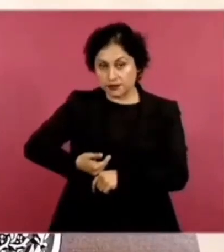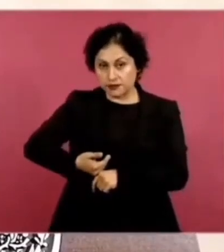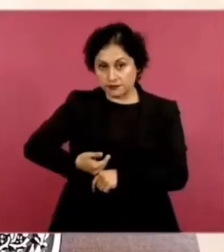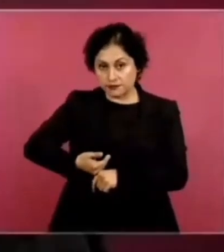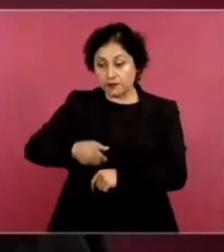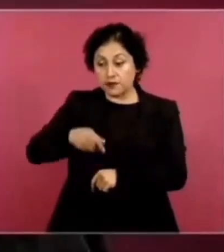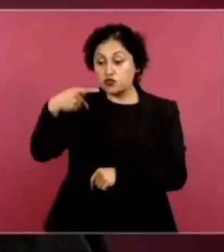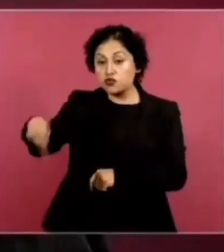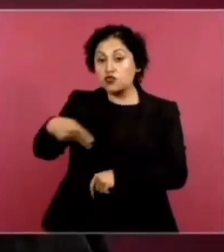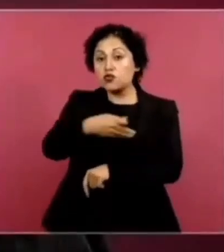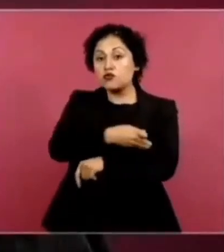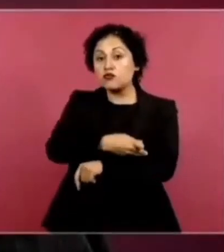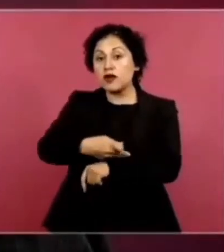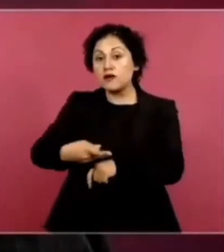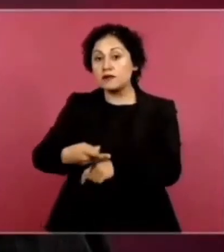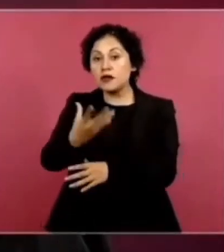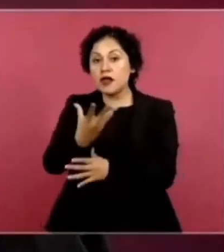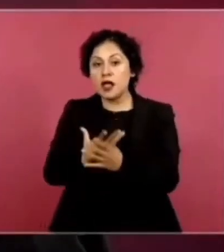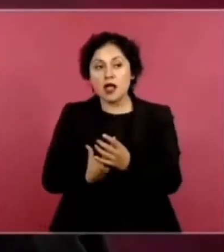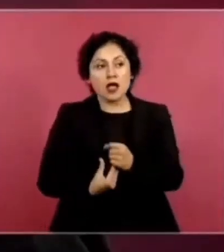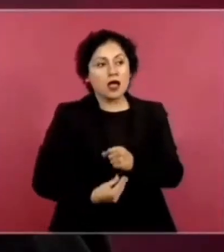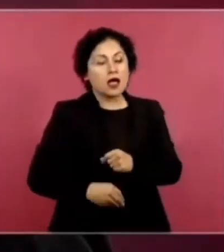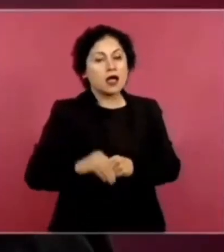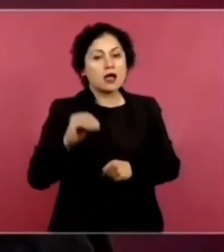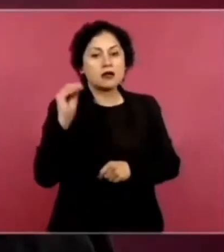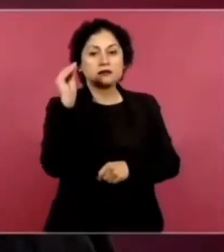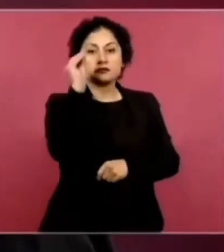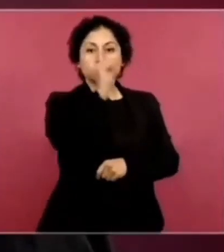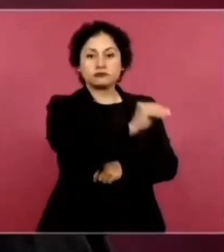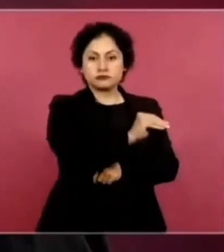Juárez de Estados Unidos.